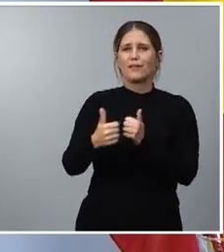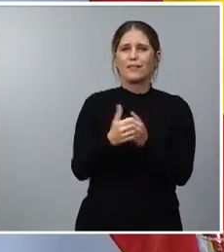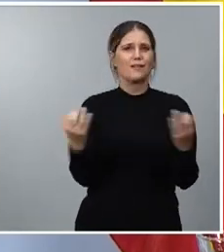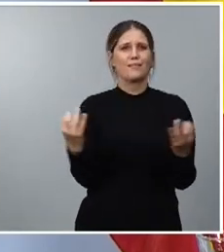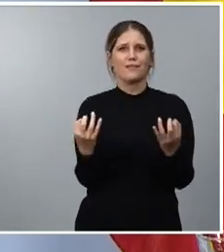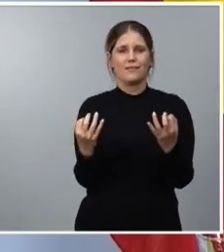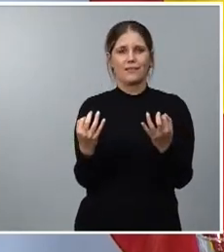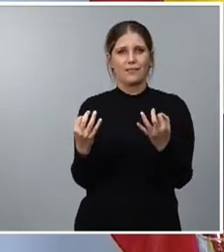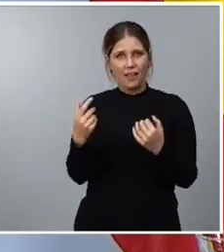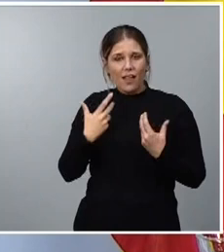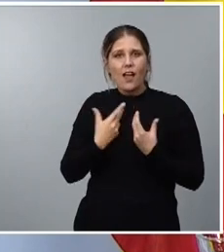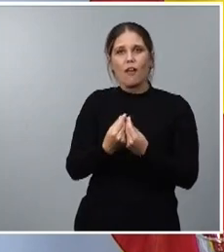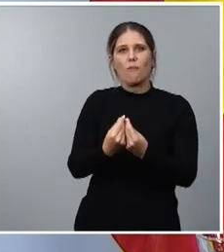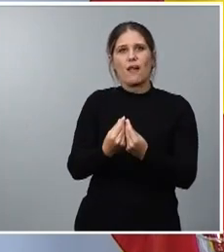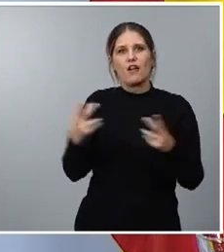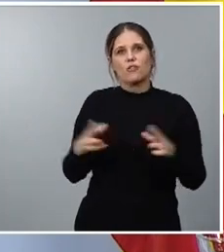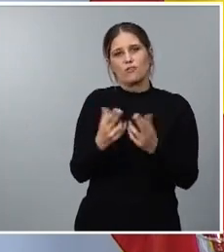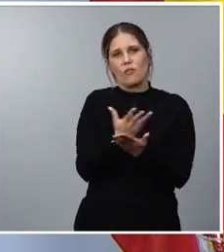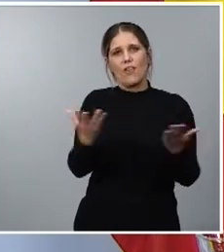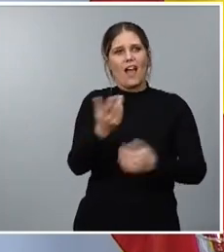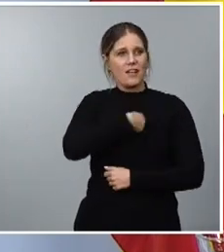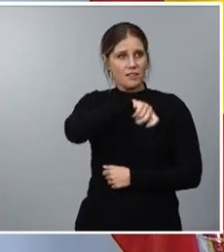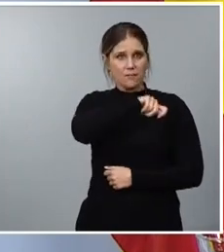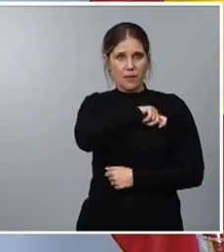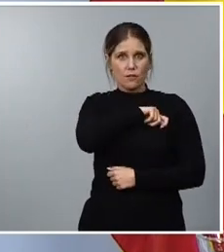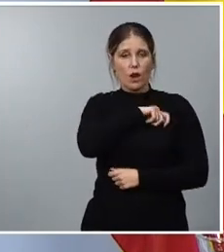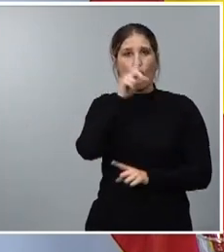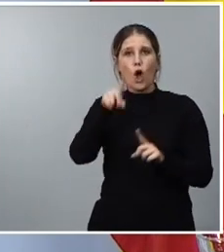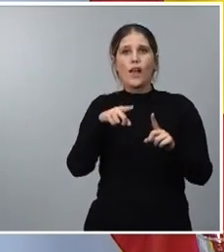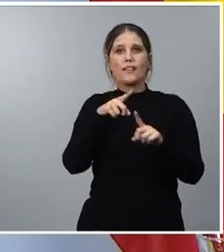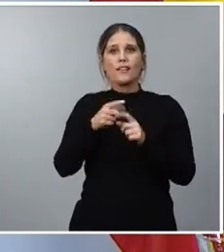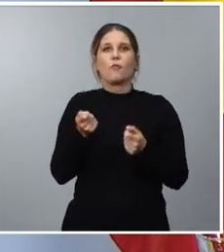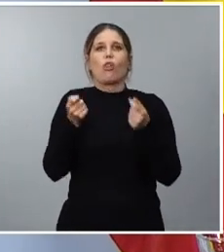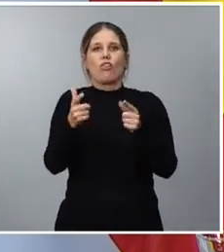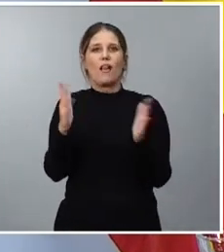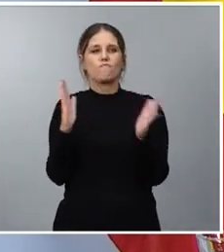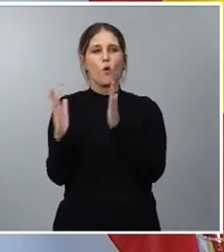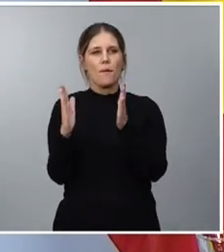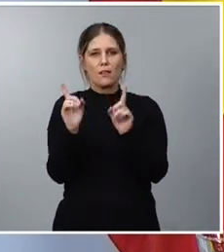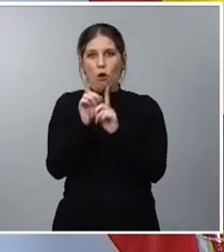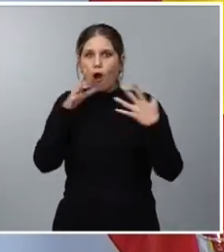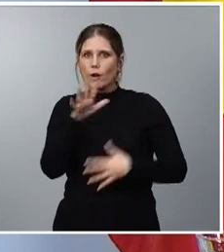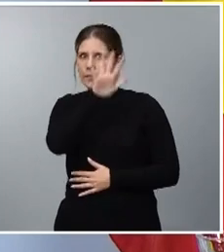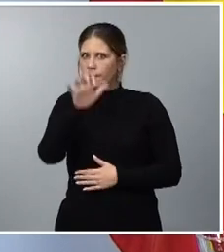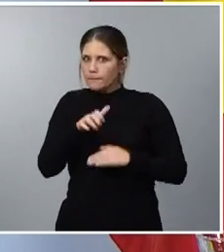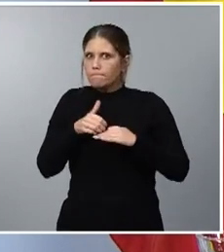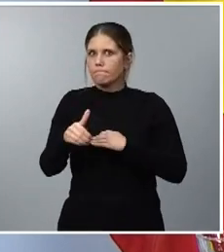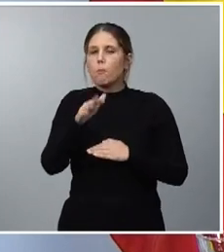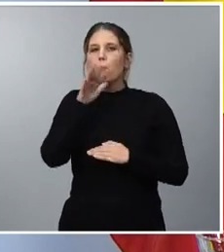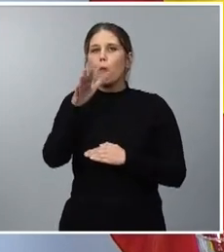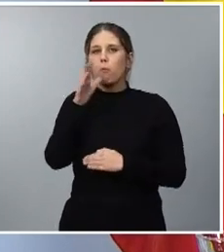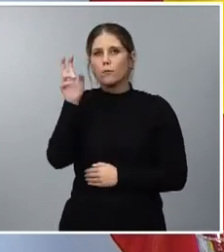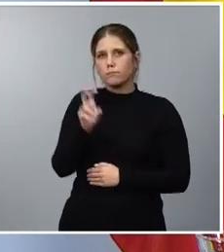acompañar a la sociedad española para poder transitar un momento de enorme incertidumbre provocada por la guerra